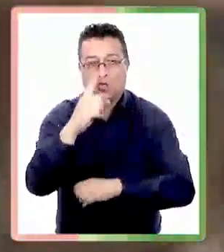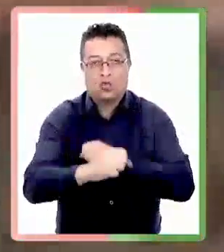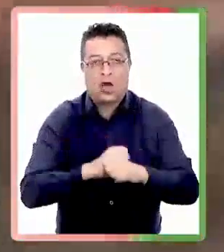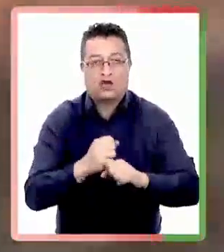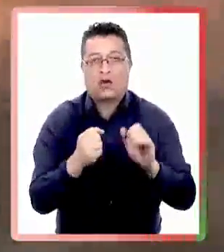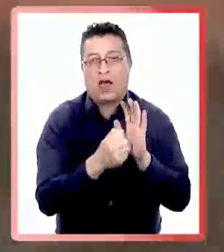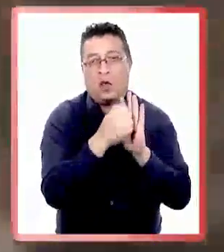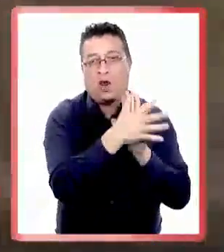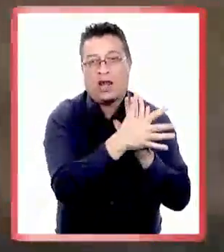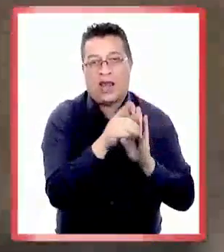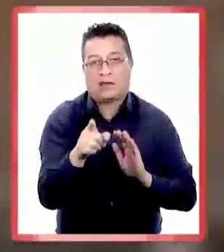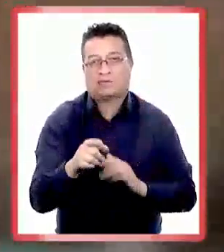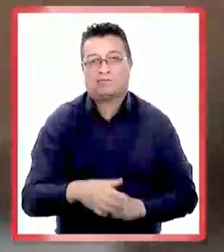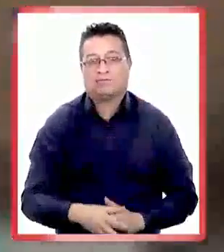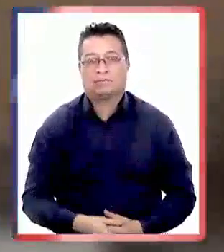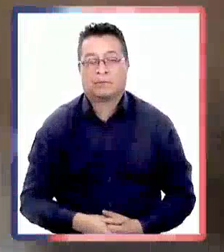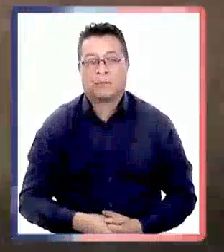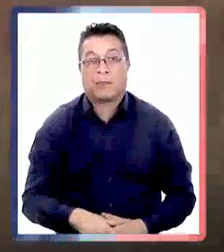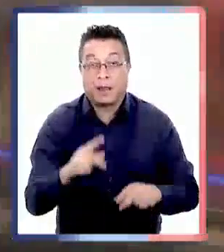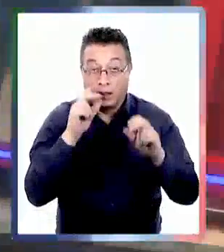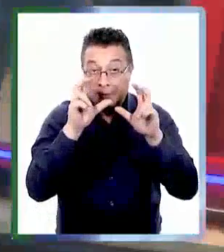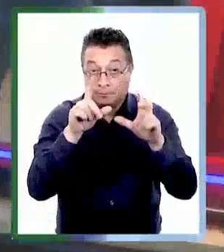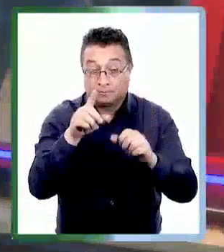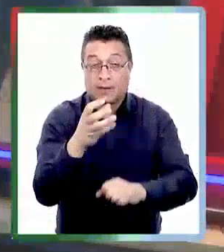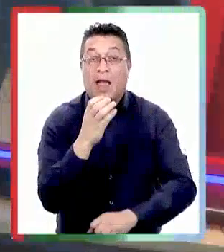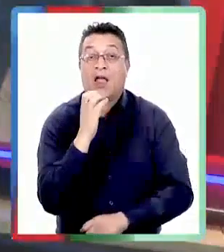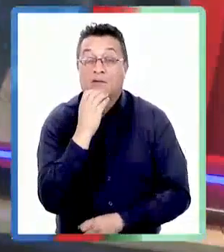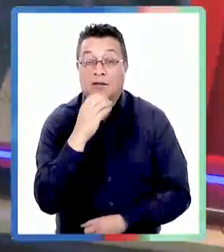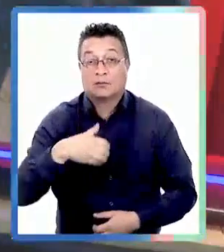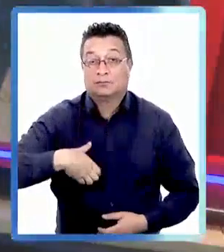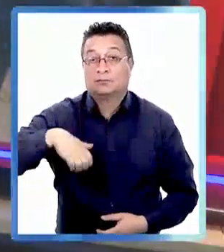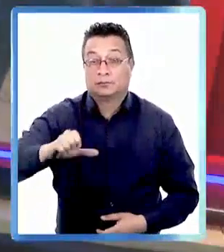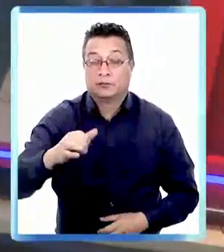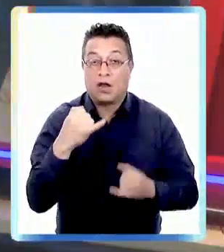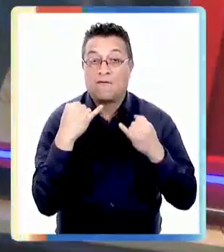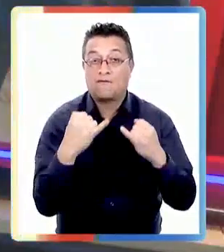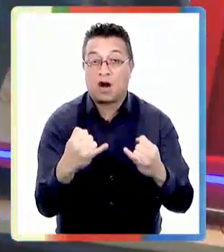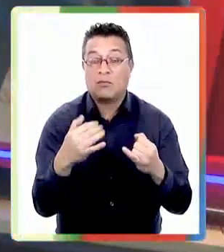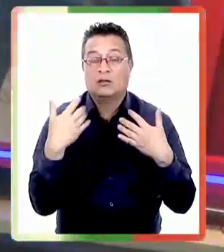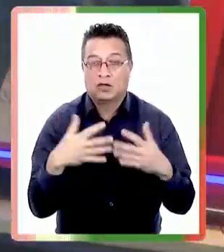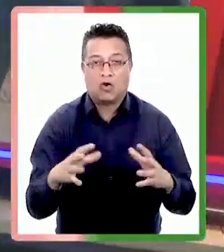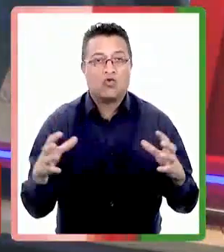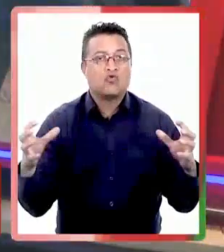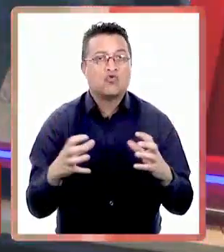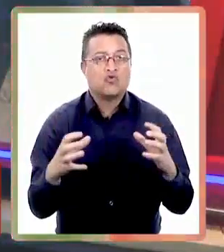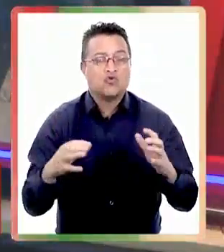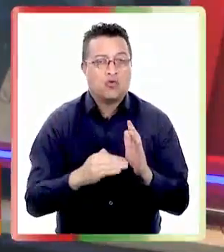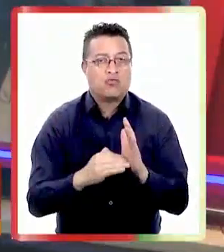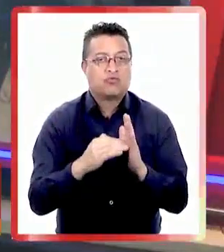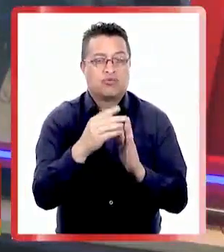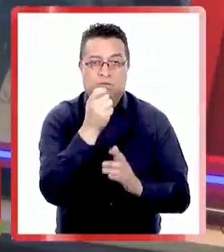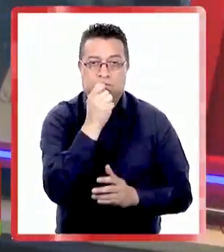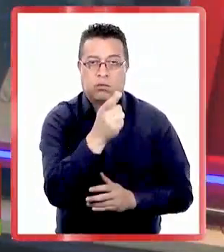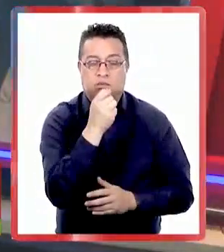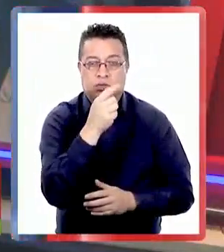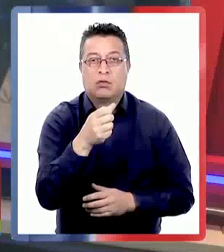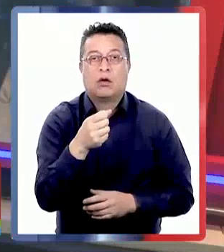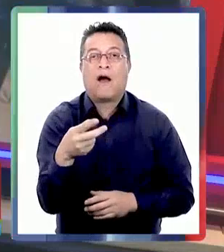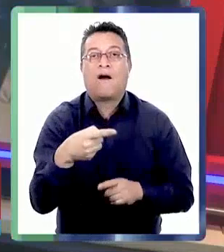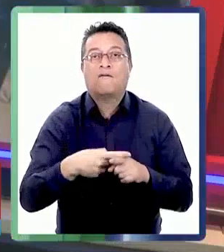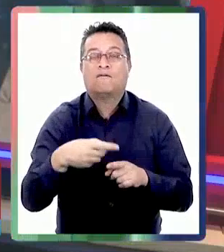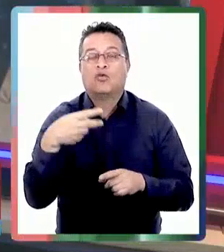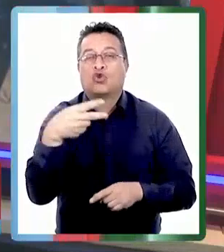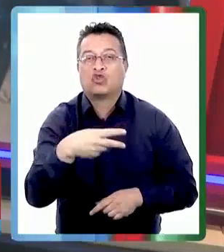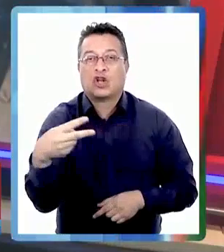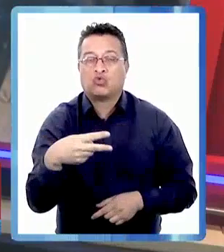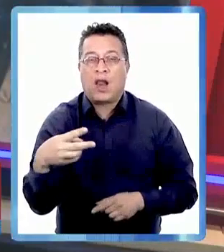atentados este año en la Araucanía mucha atención en Antofagasta la PDI informó que se ha registrado un fuerte aumento de denuncias